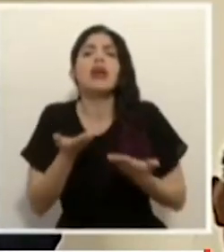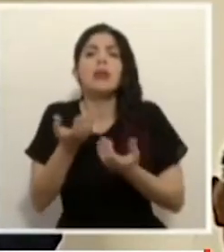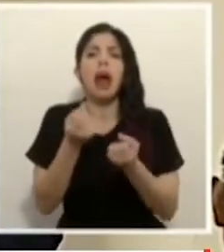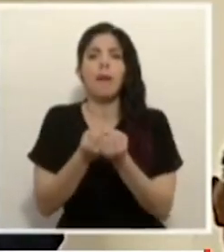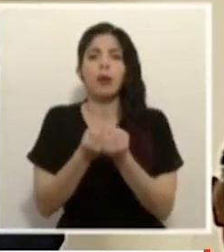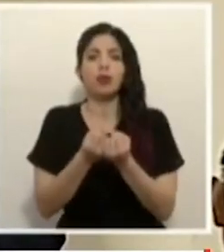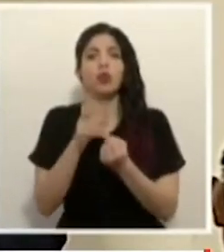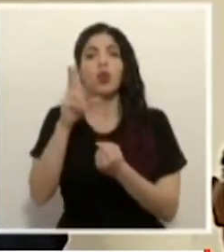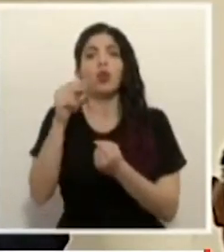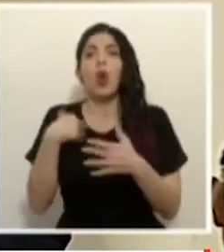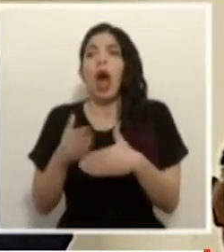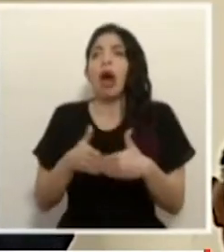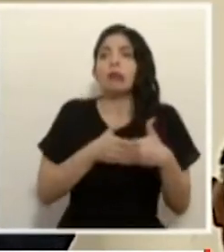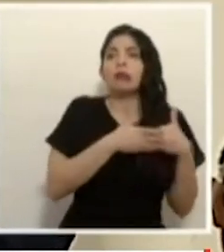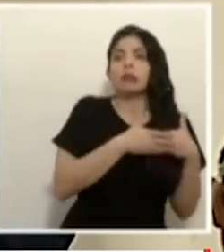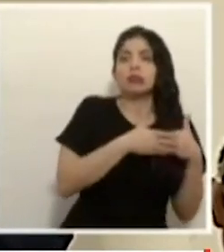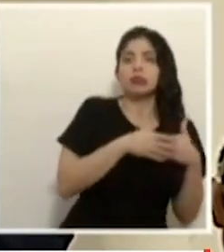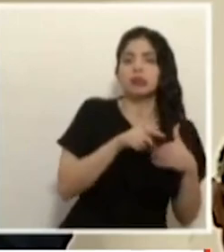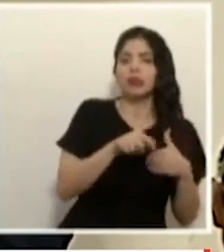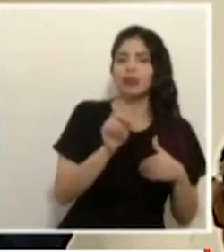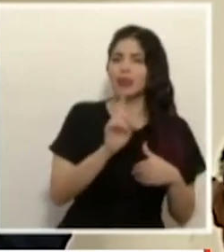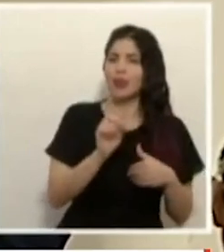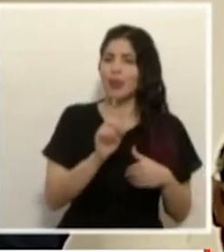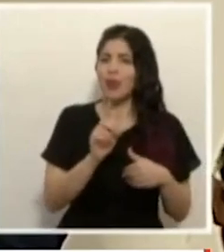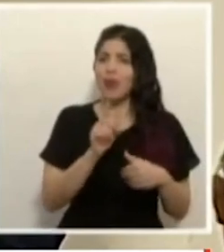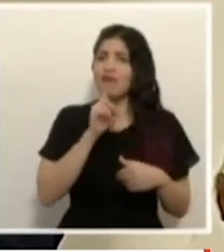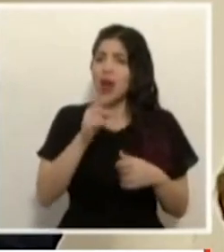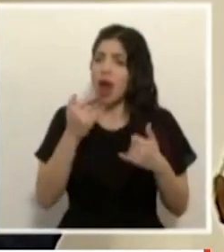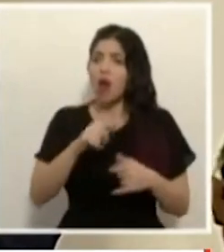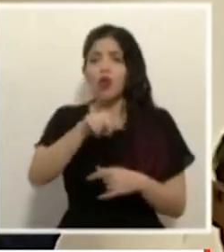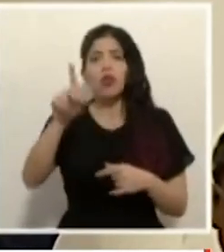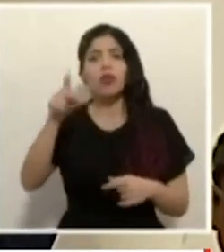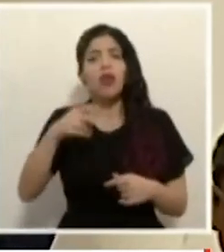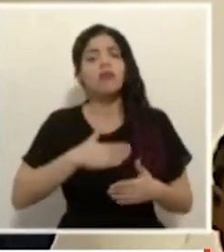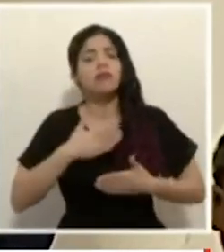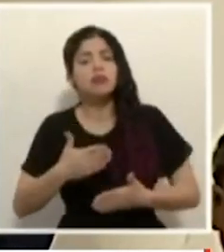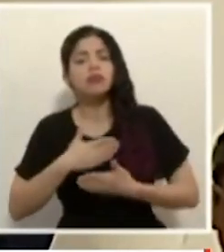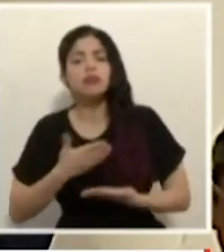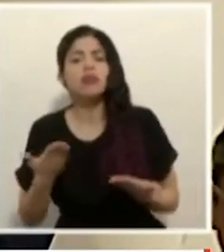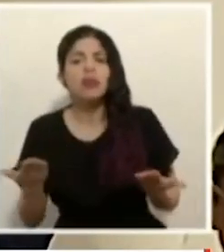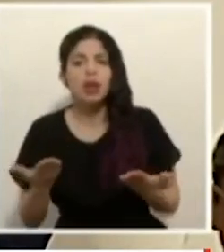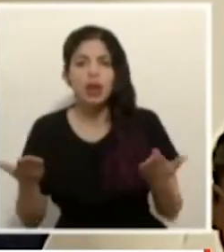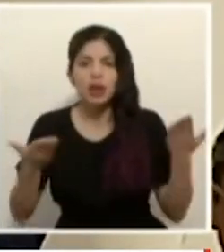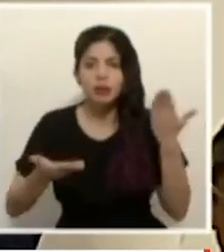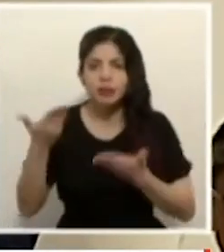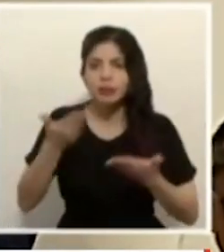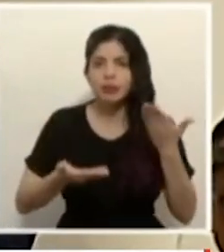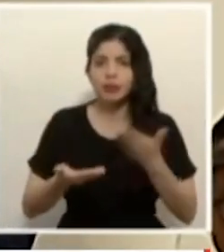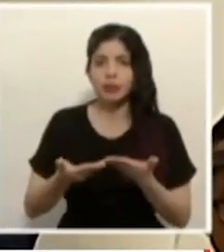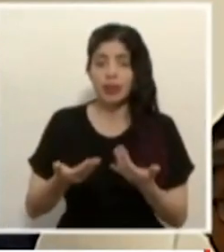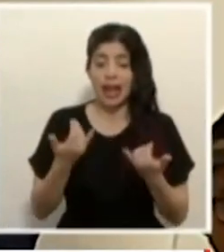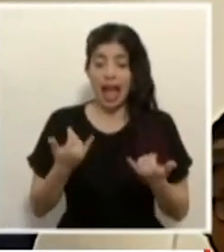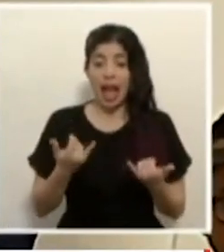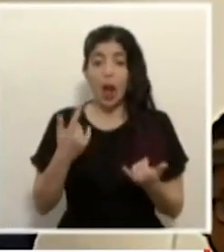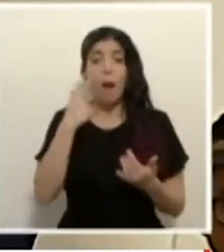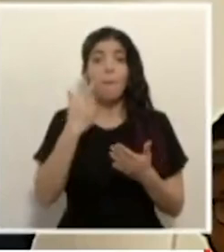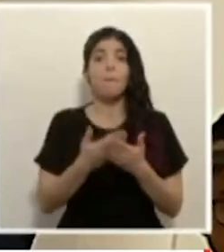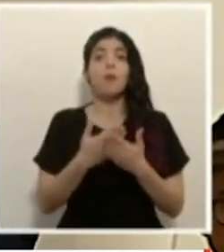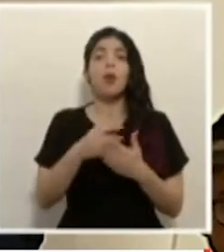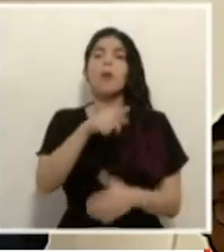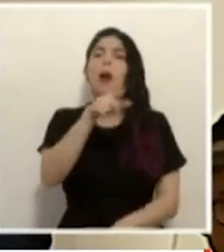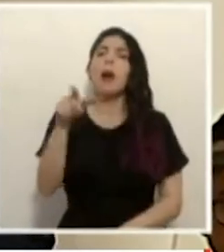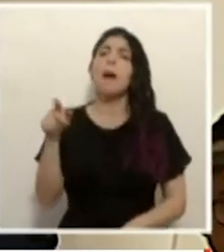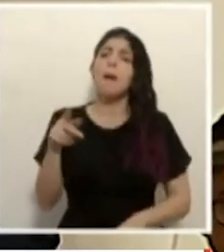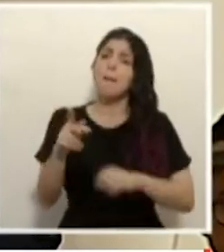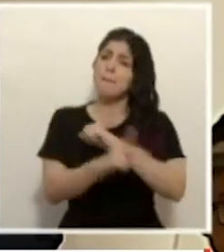quita. Porque esa es nuestra realidad. La prueba que tenemos de frente es qué tan solidarios somos como